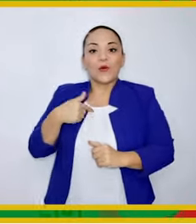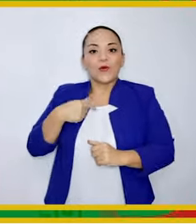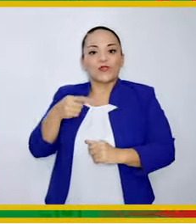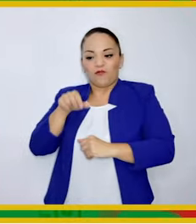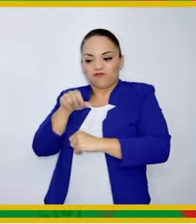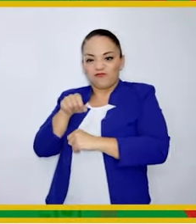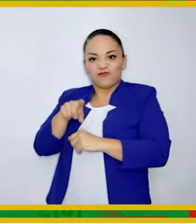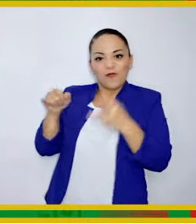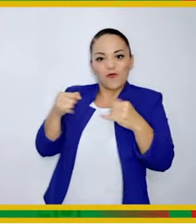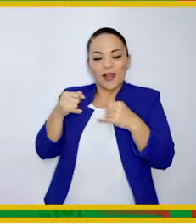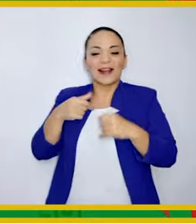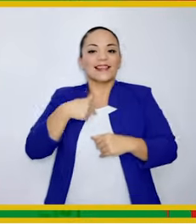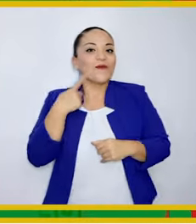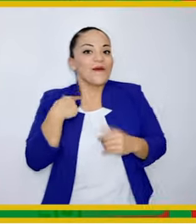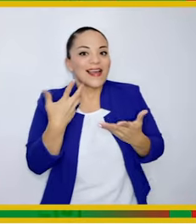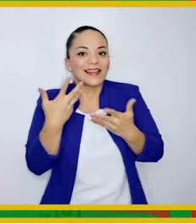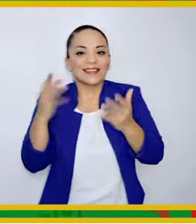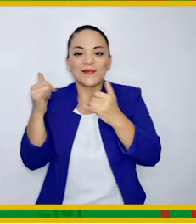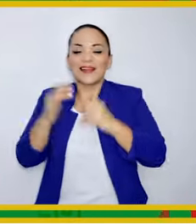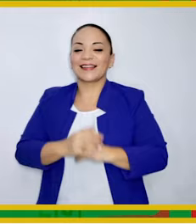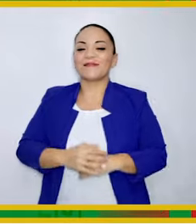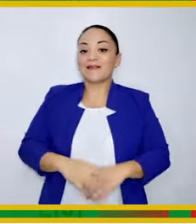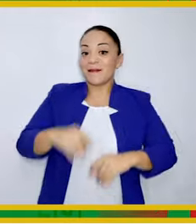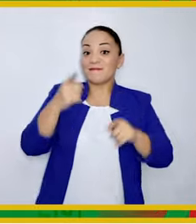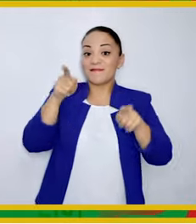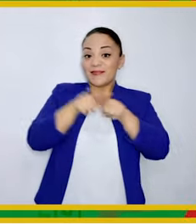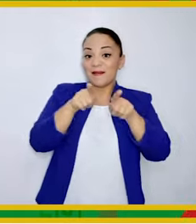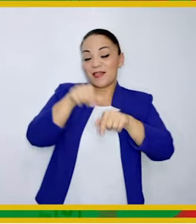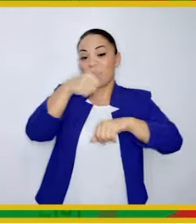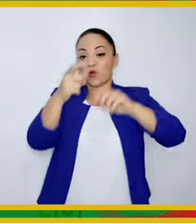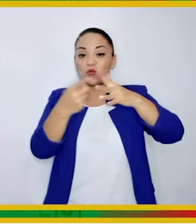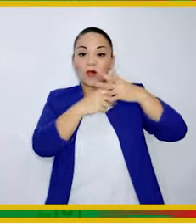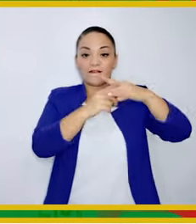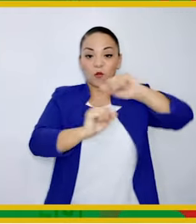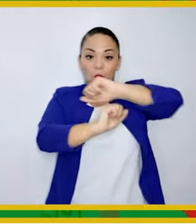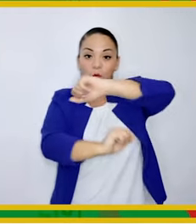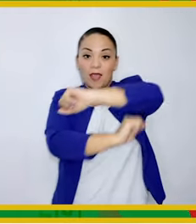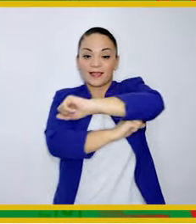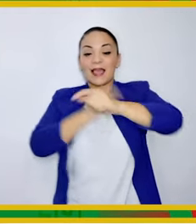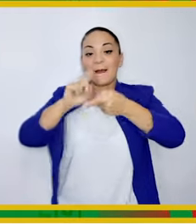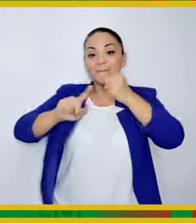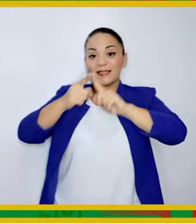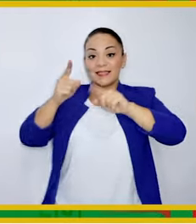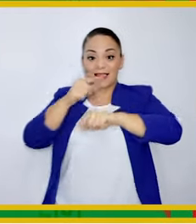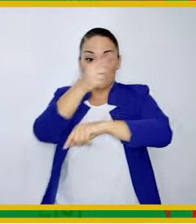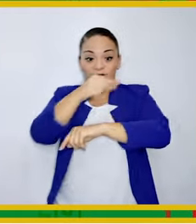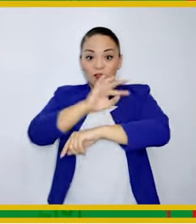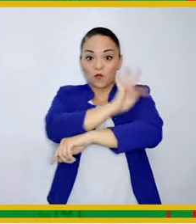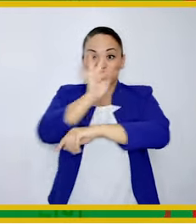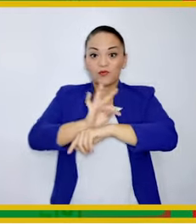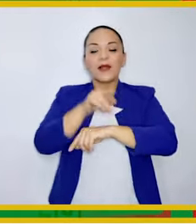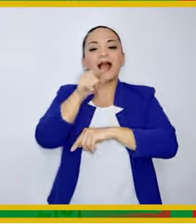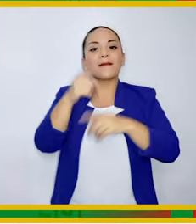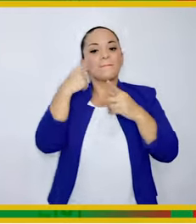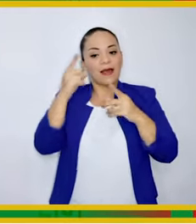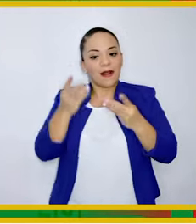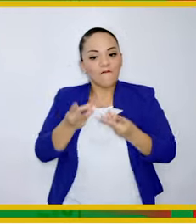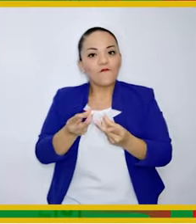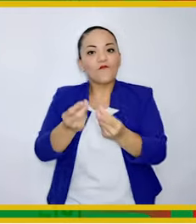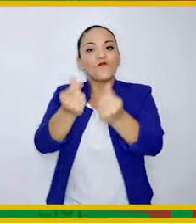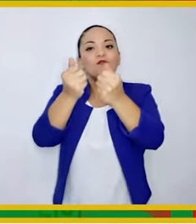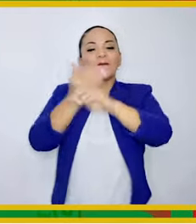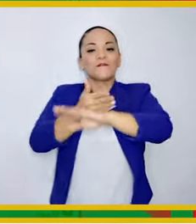colones Me tengo patas Tengo muchas ganas Arreglos en el Puente de la Amistad Para que siga